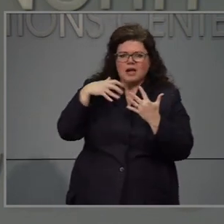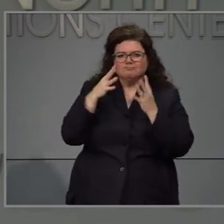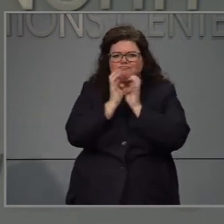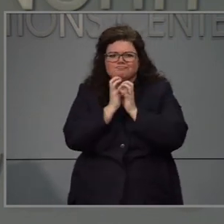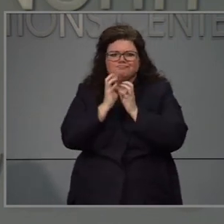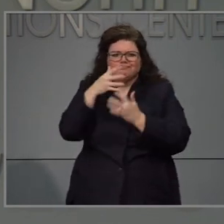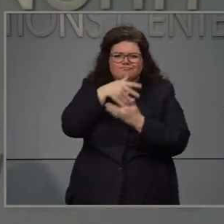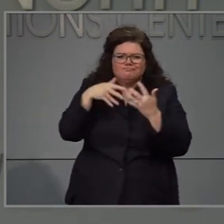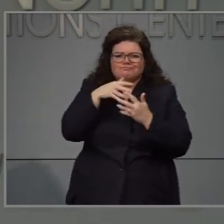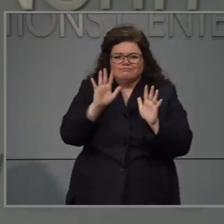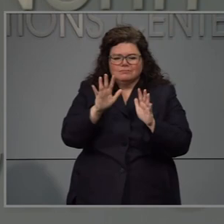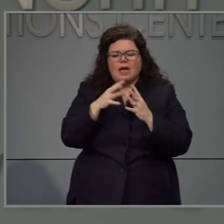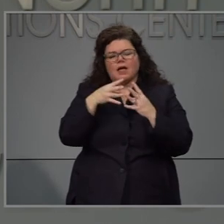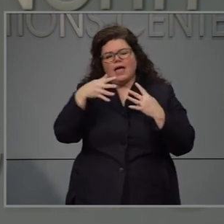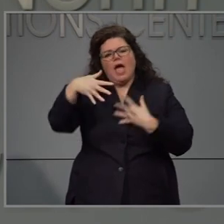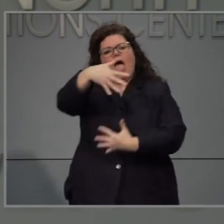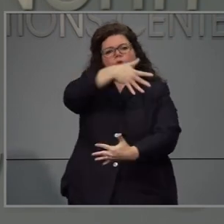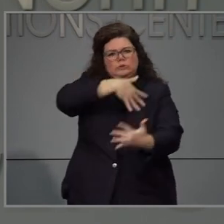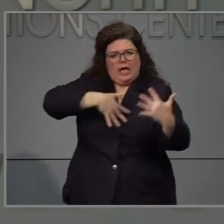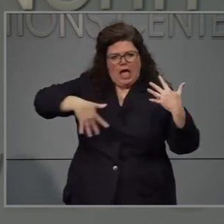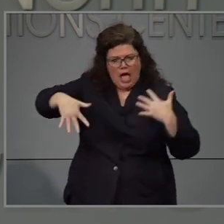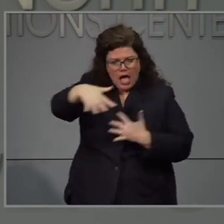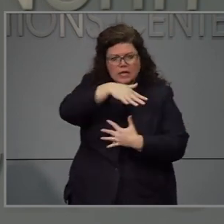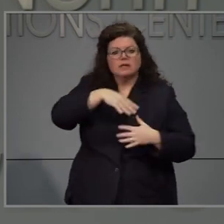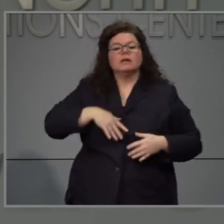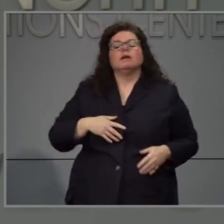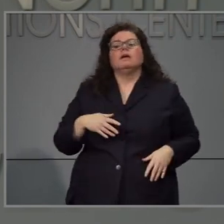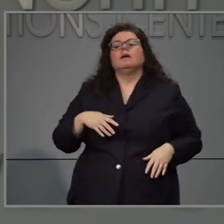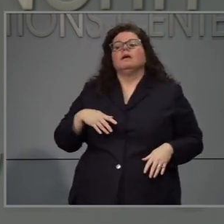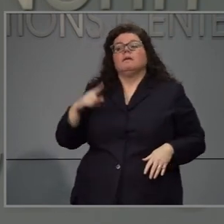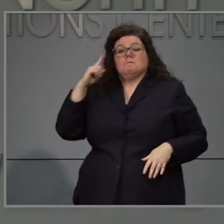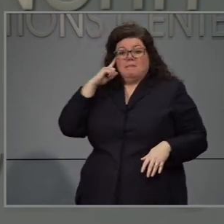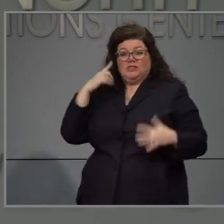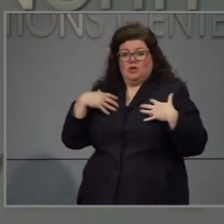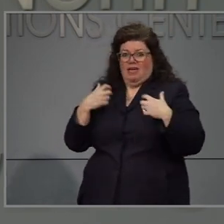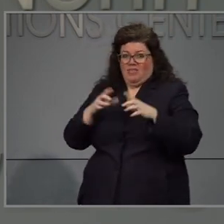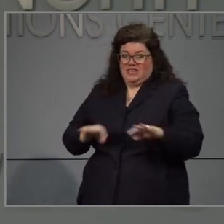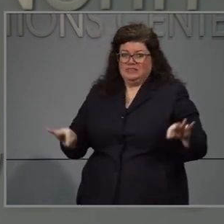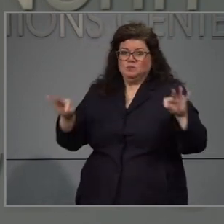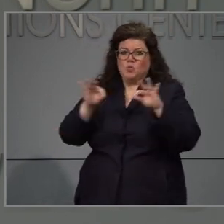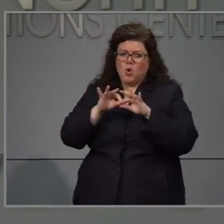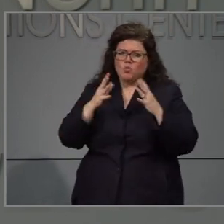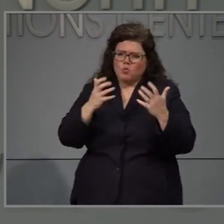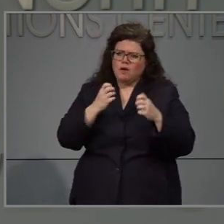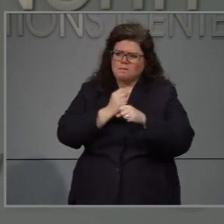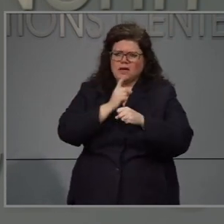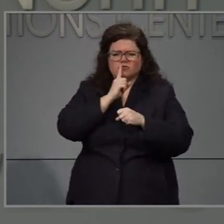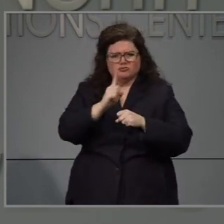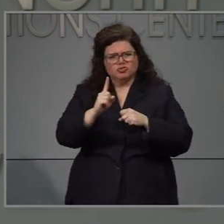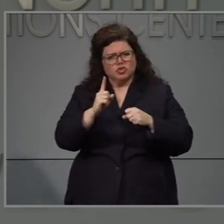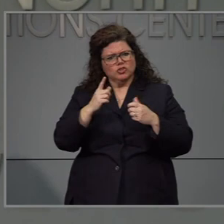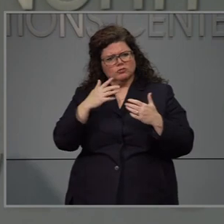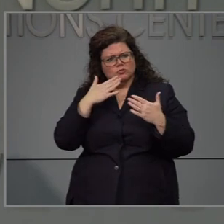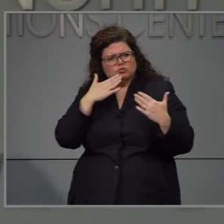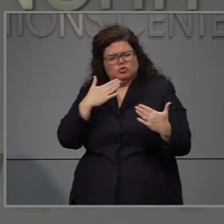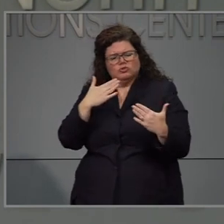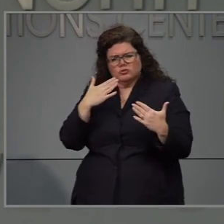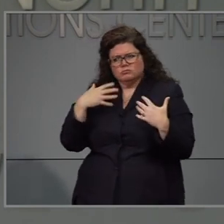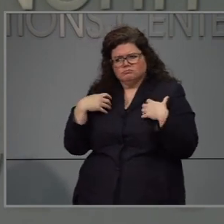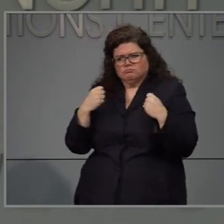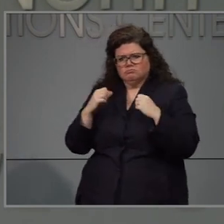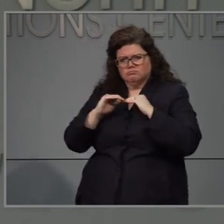Pero también es importante que las personas tengan acceso a salud mental terapéutica.